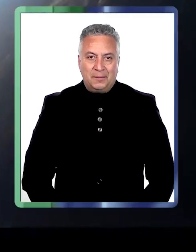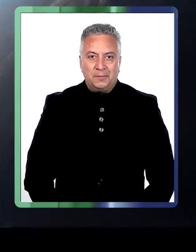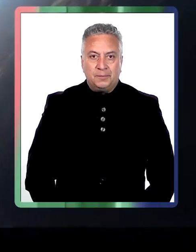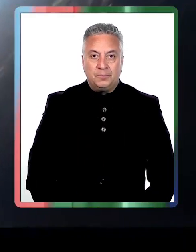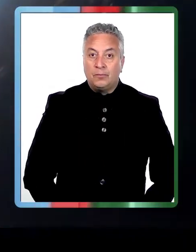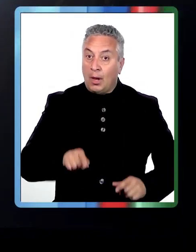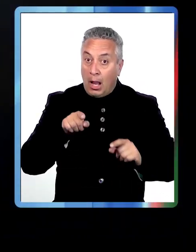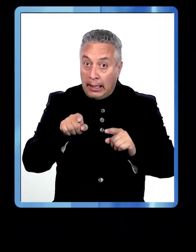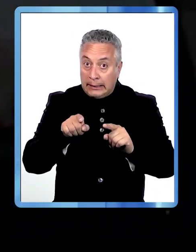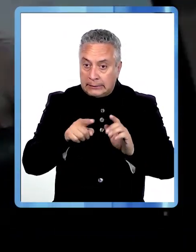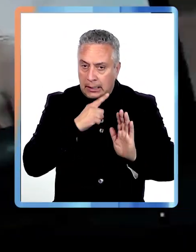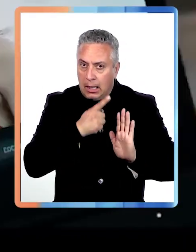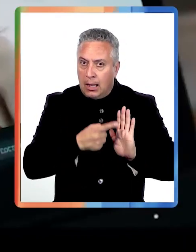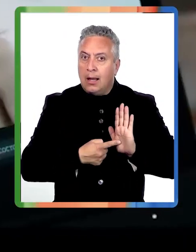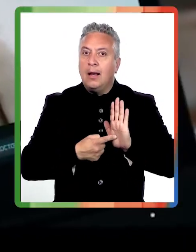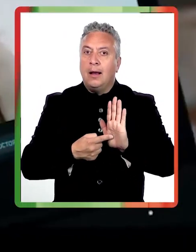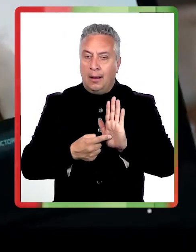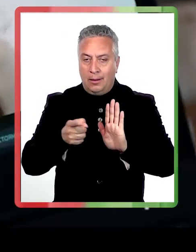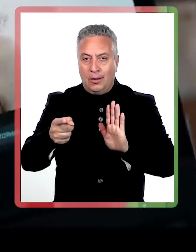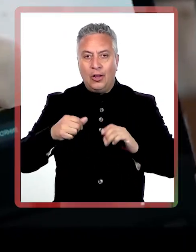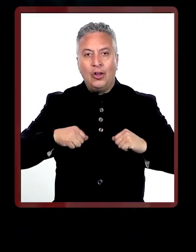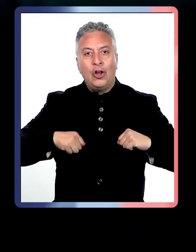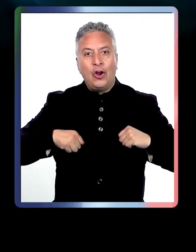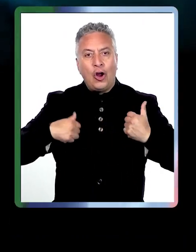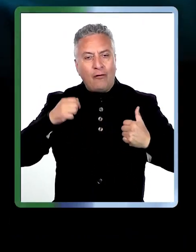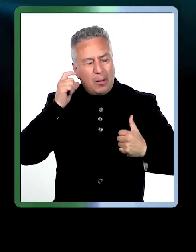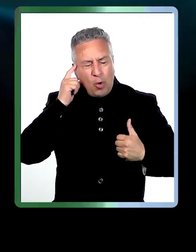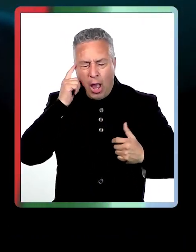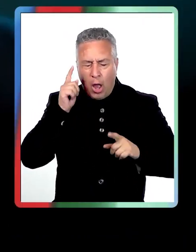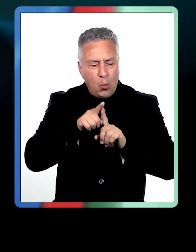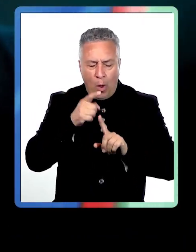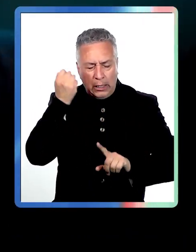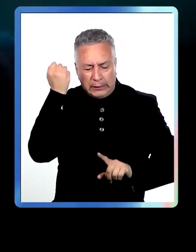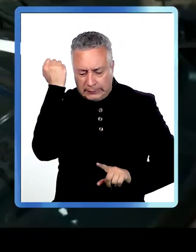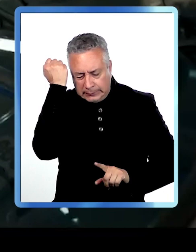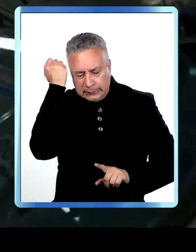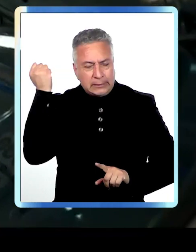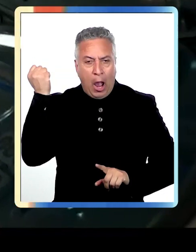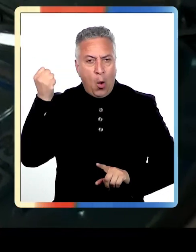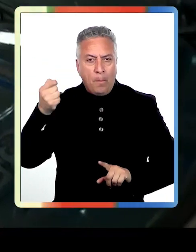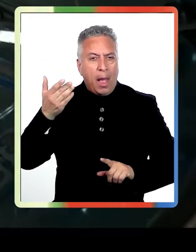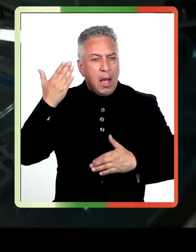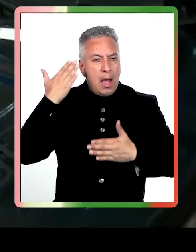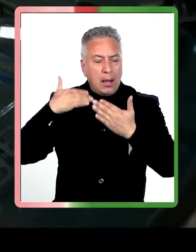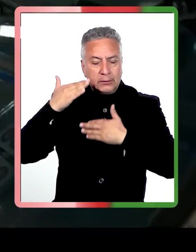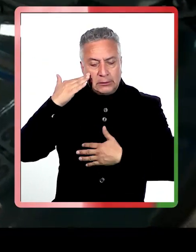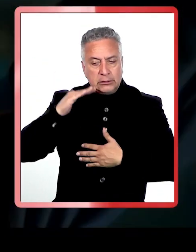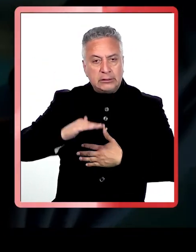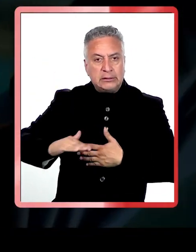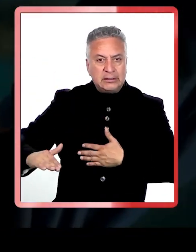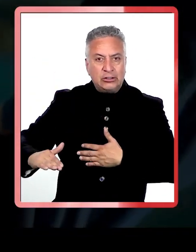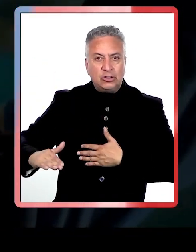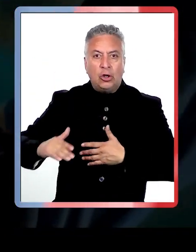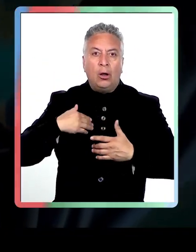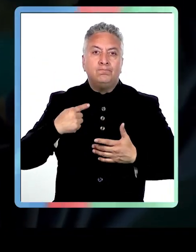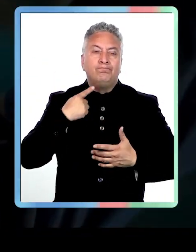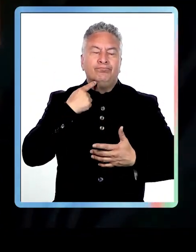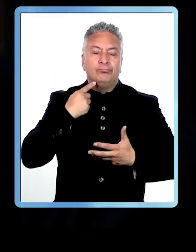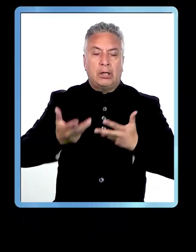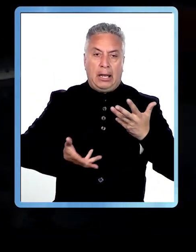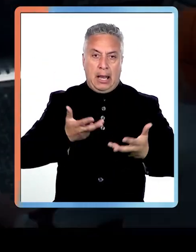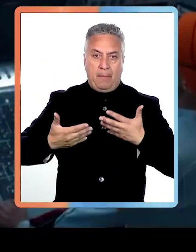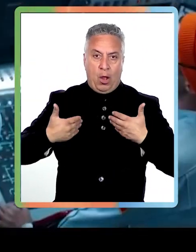La cinta nos presenta Alirra, una joven traumatizada por un evento ocurrido durante su niñez que dejó parte de su cuerpo quemado.